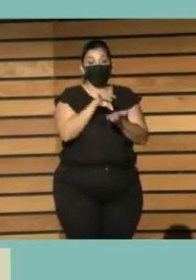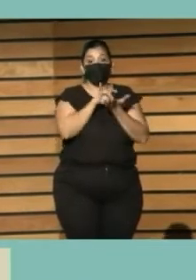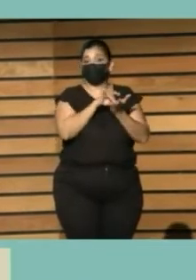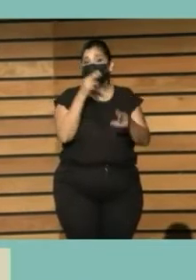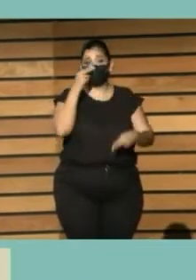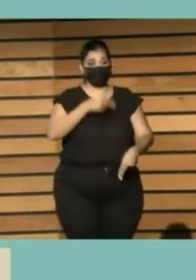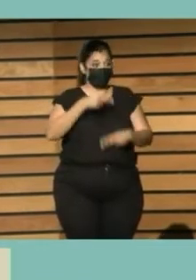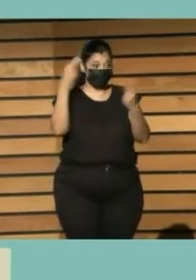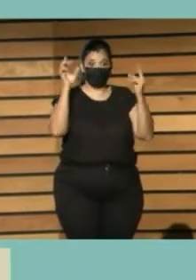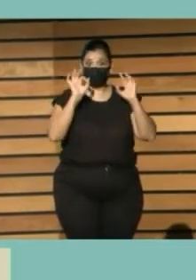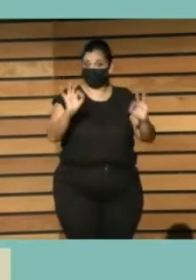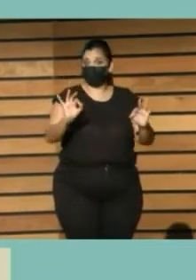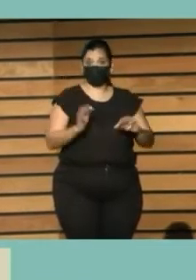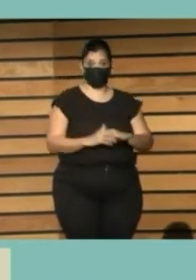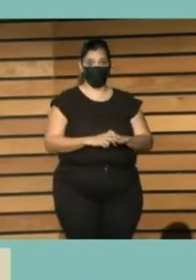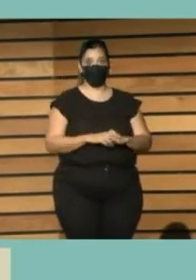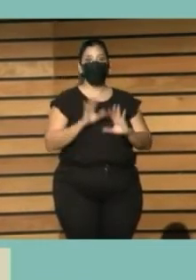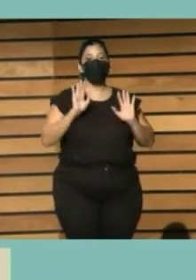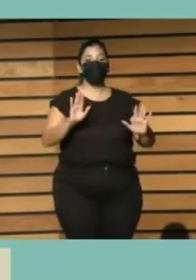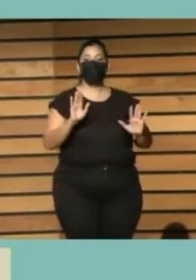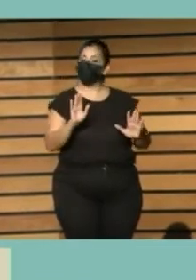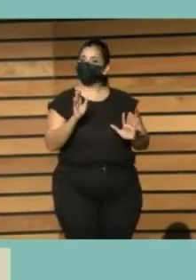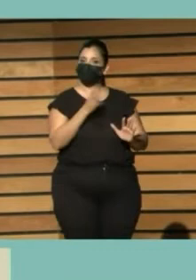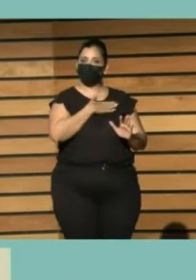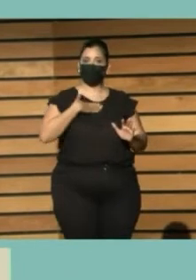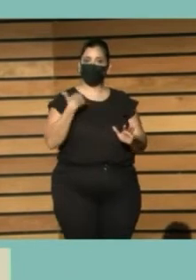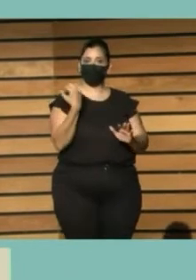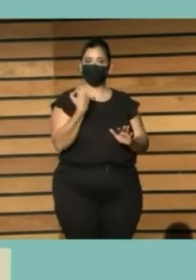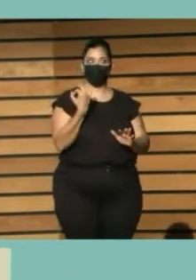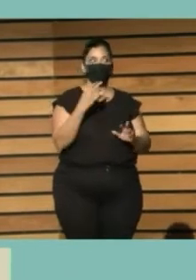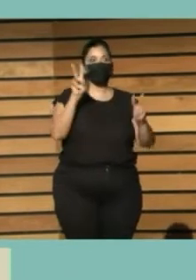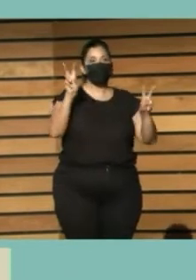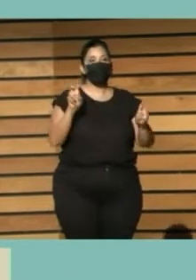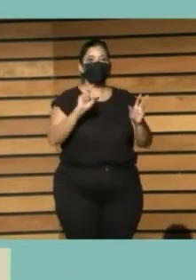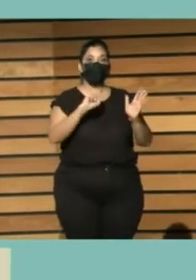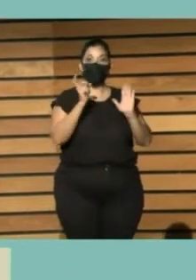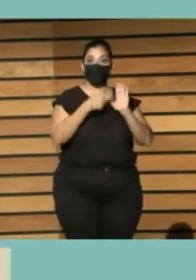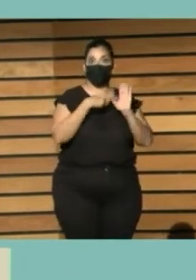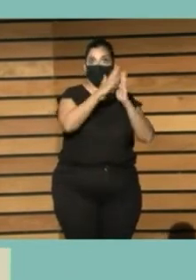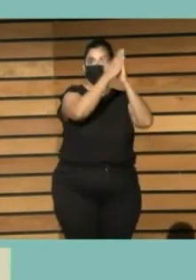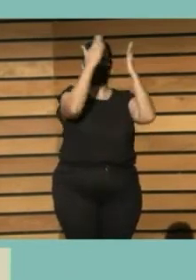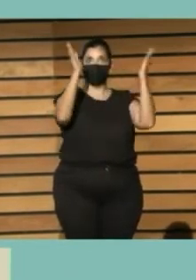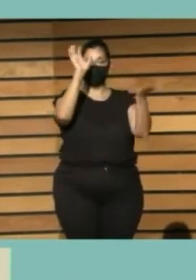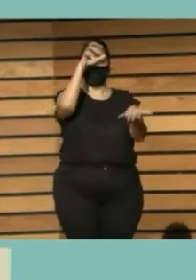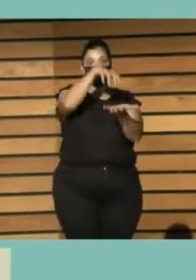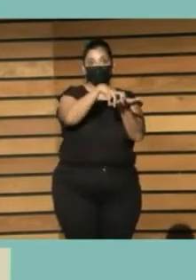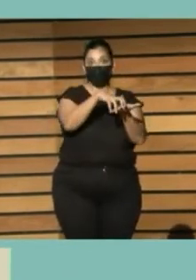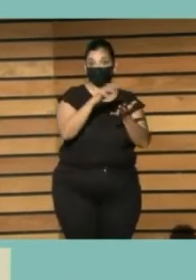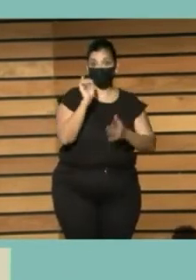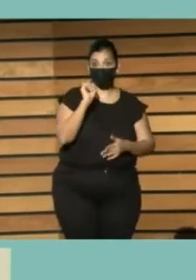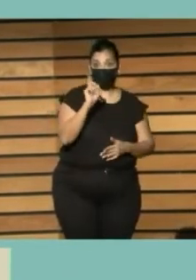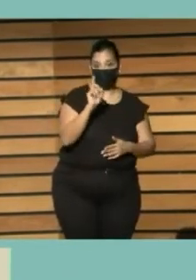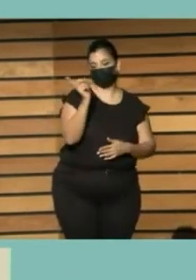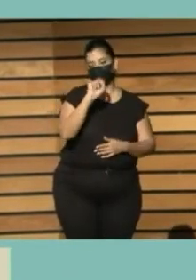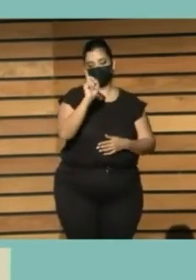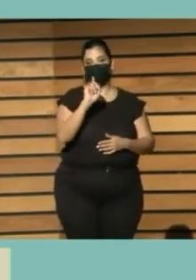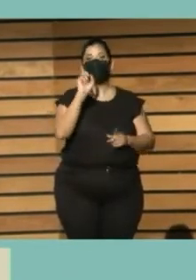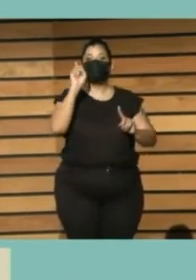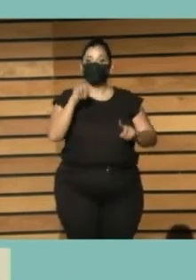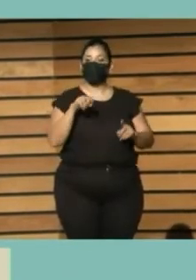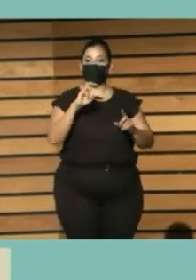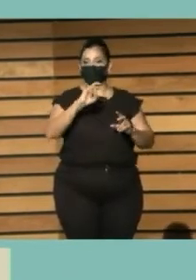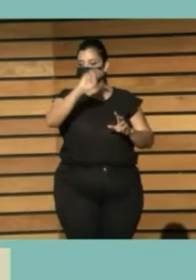que somos, ¿no? Entonces, no solo el estricto marco legal bibliotecario, sino también hay otros que también nos